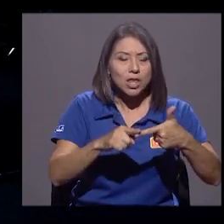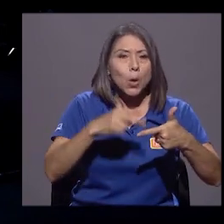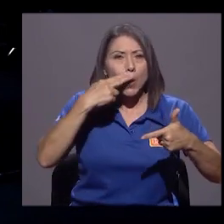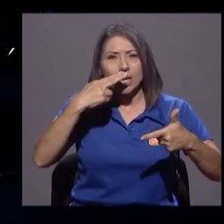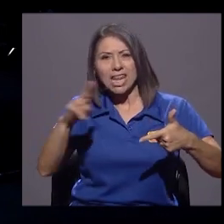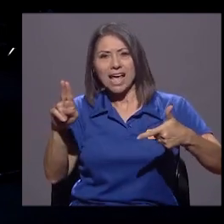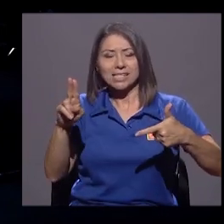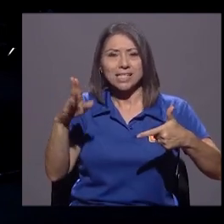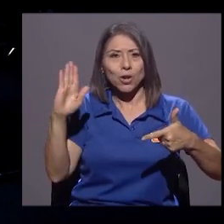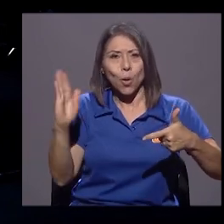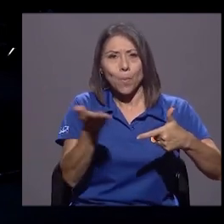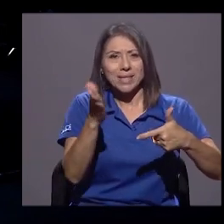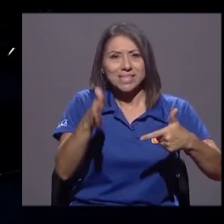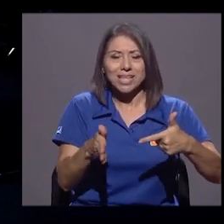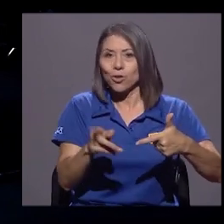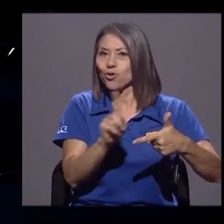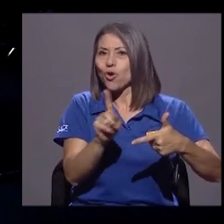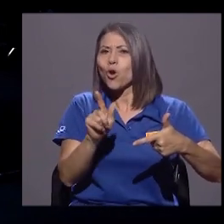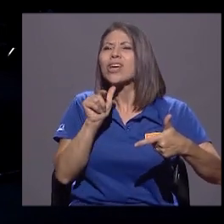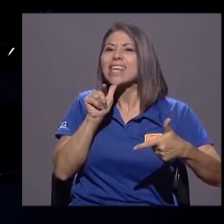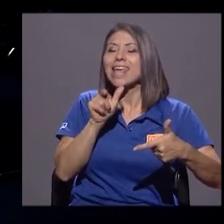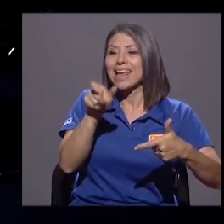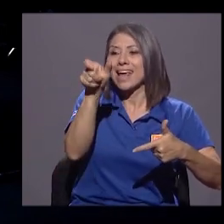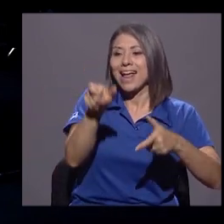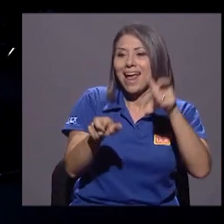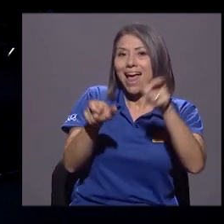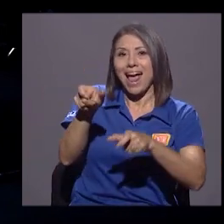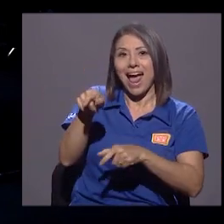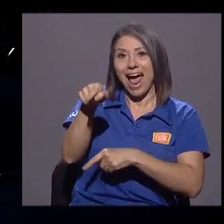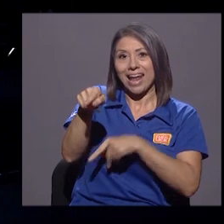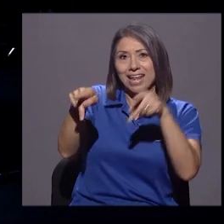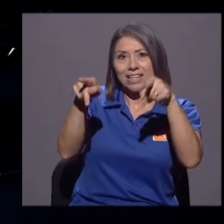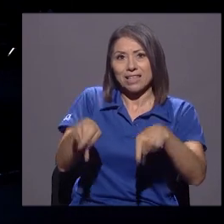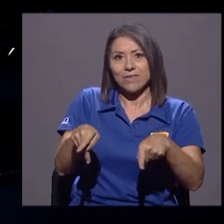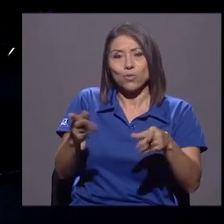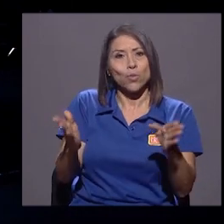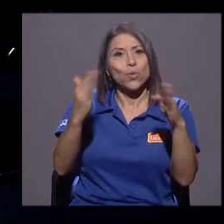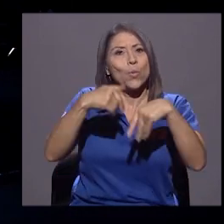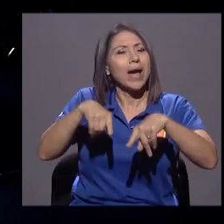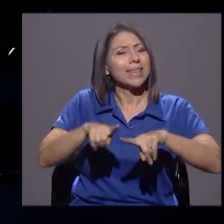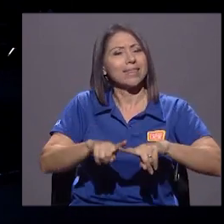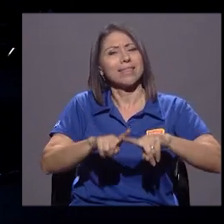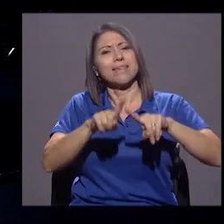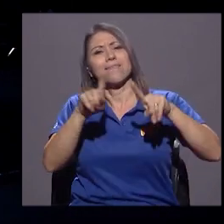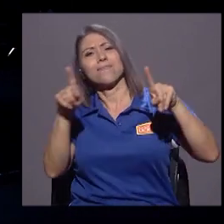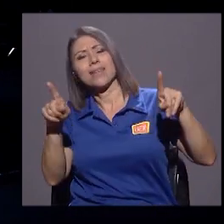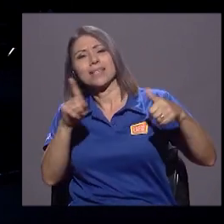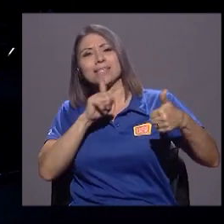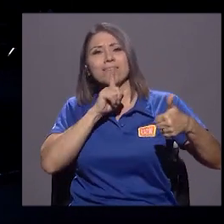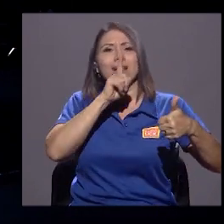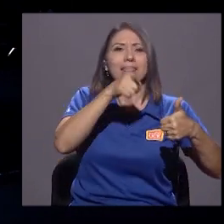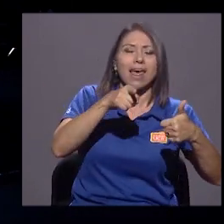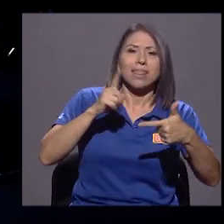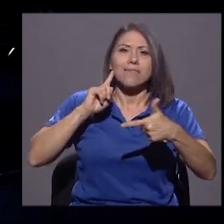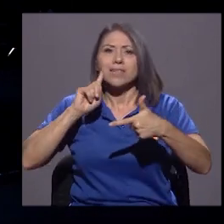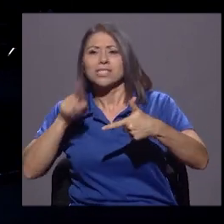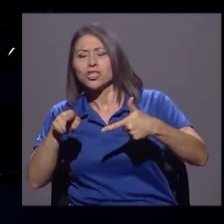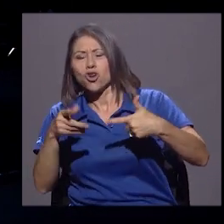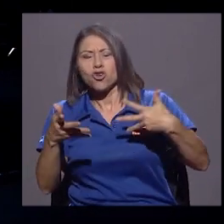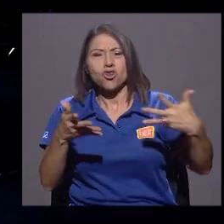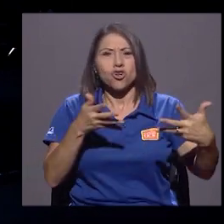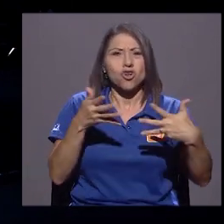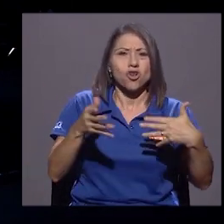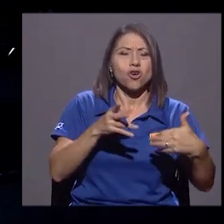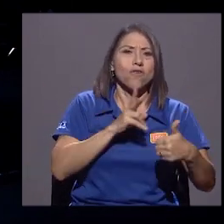sino que es aquel individuo para el cual ya no existe distinción entre realidad y ficción,